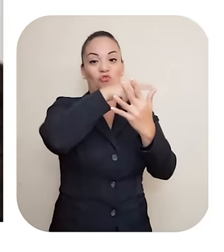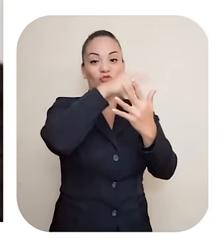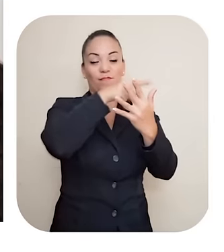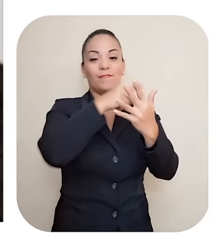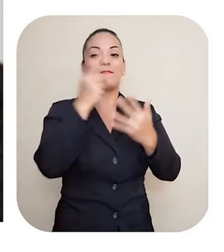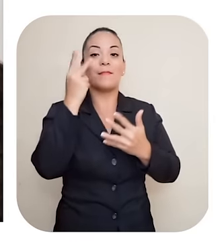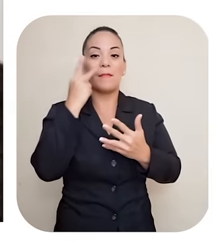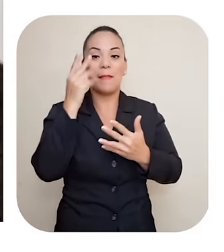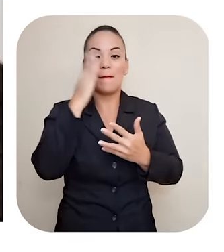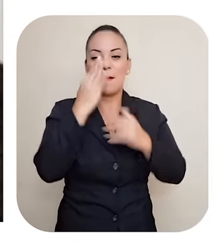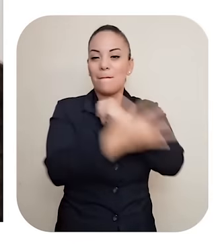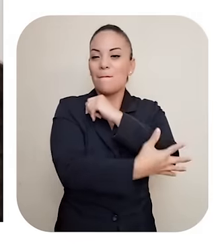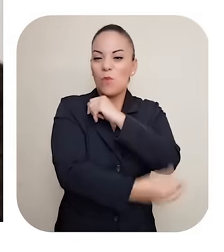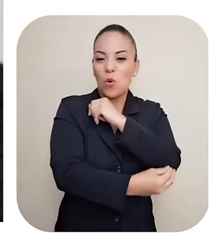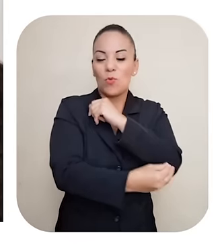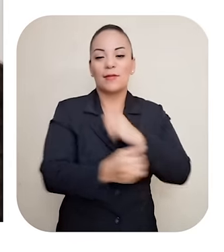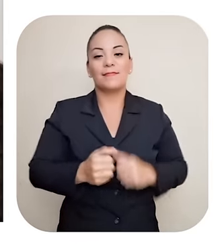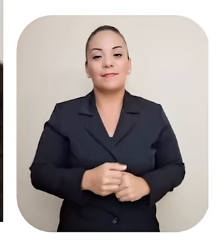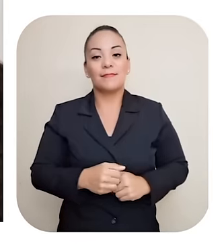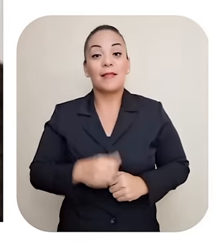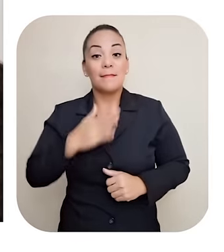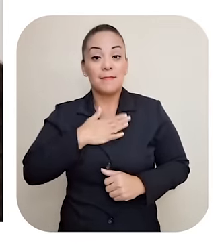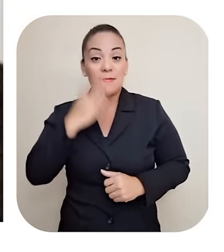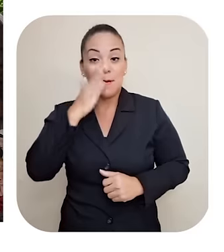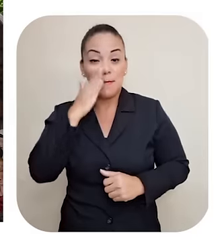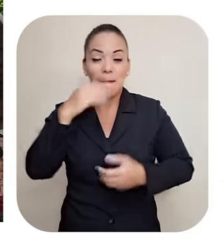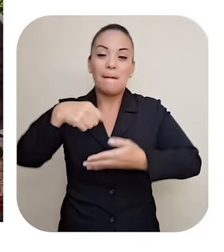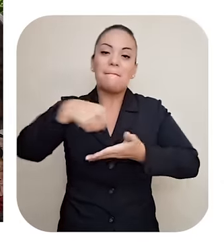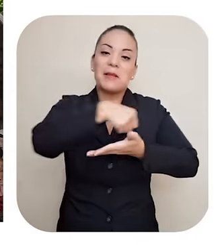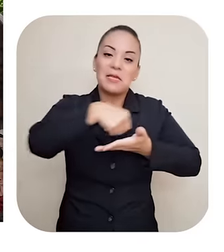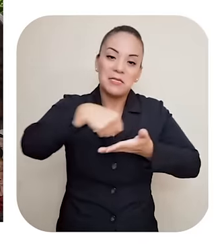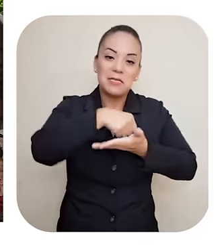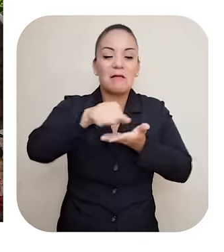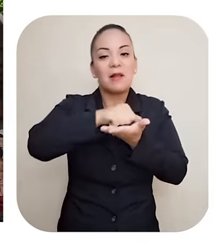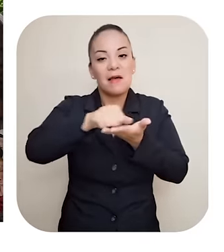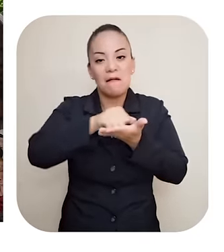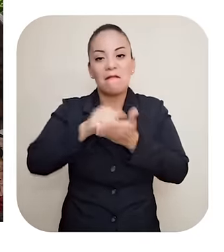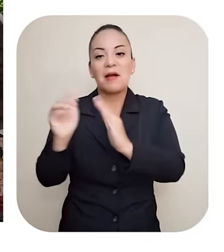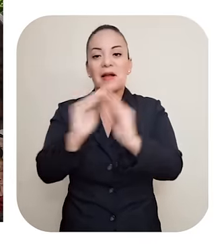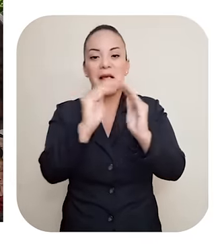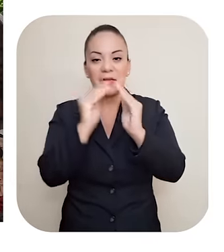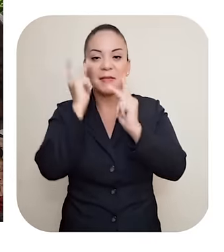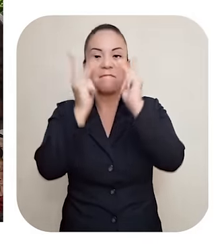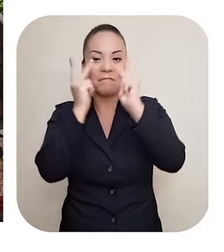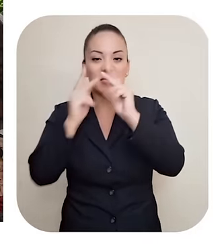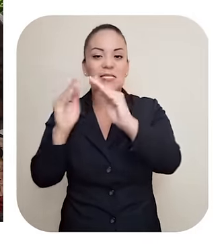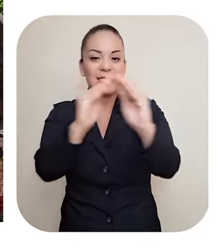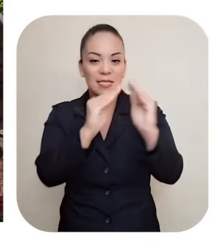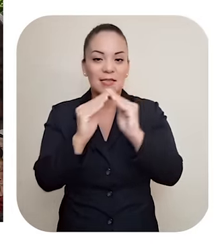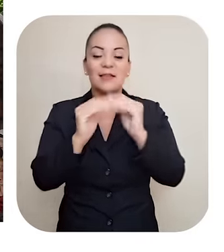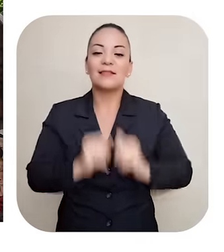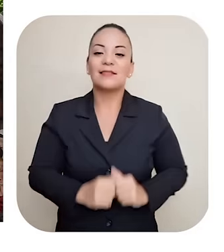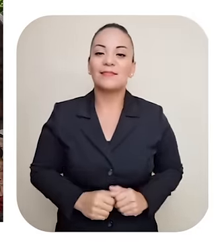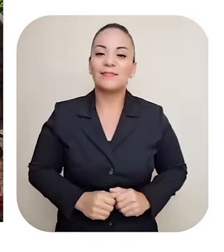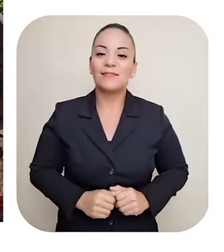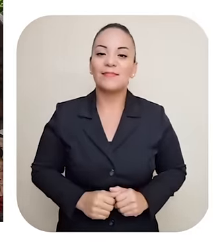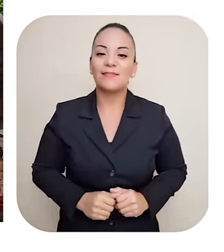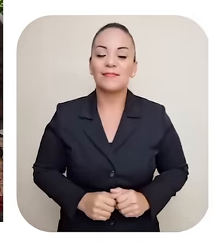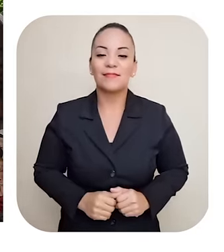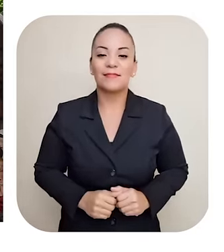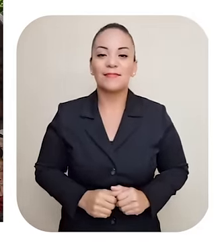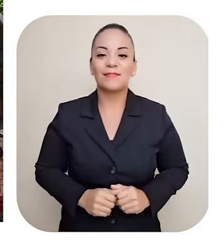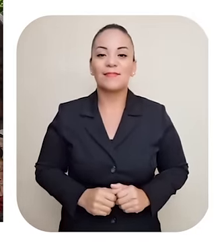eran casitas Casitas Y mi mamá lavaba y aplanchaba en todas las casitas de aquí Muchas gracias, mi presidente Lavaba y